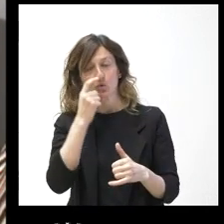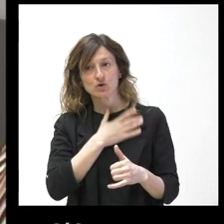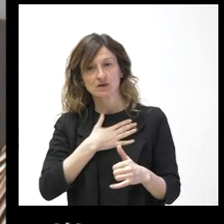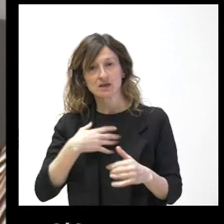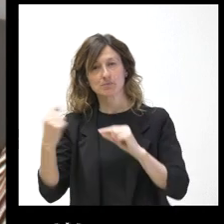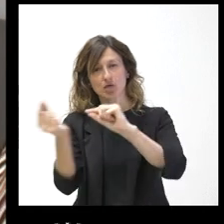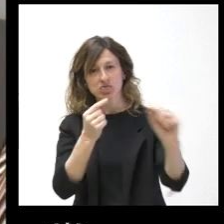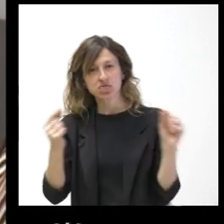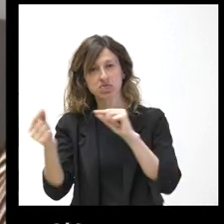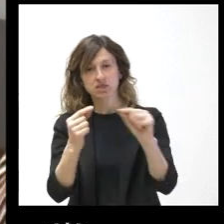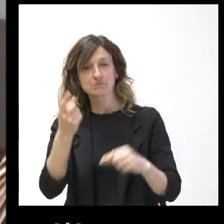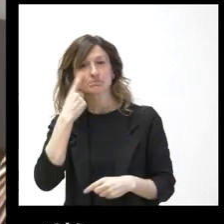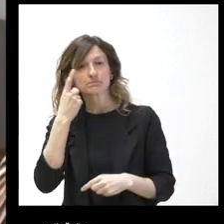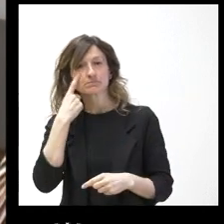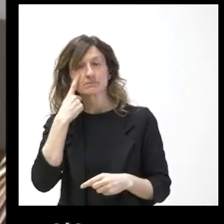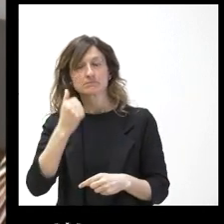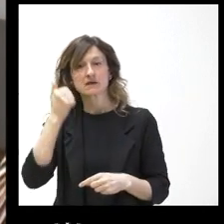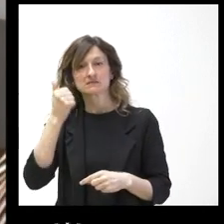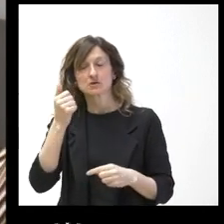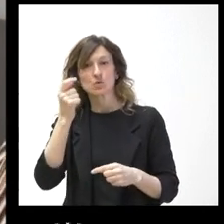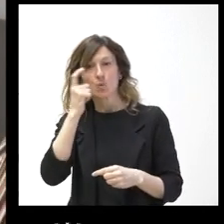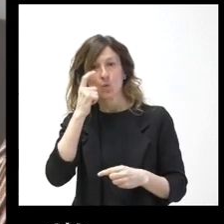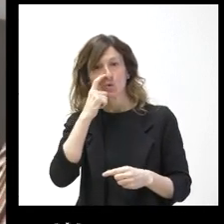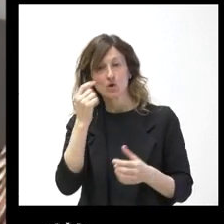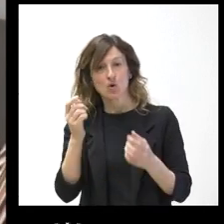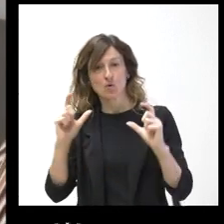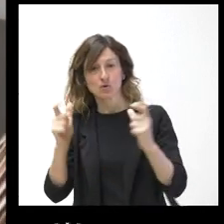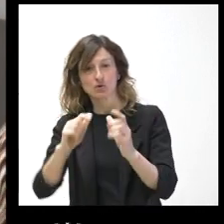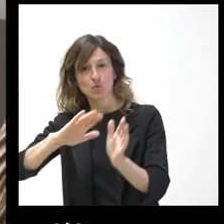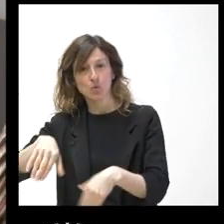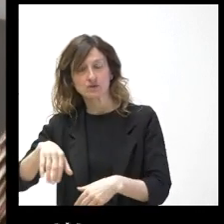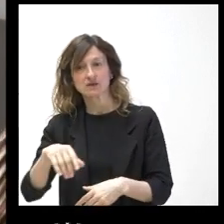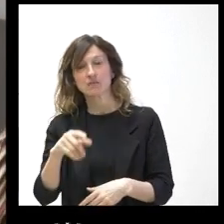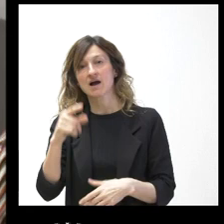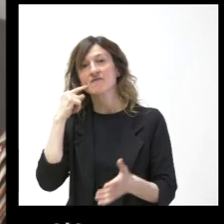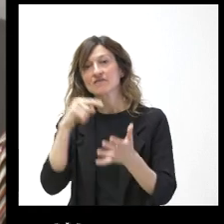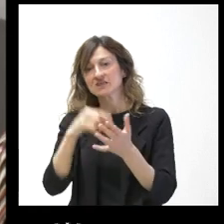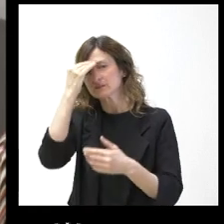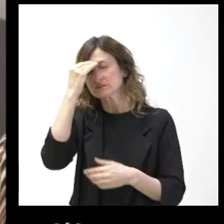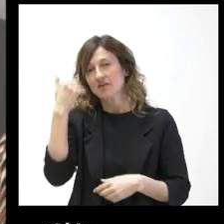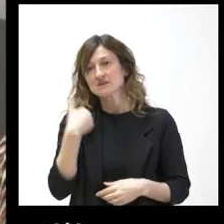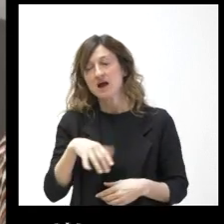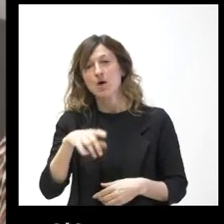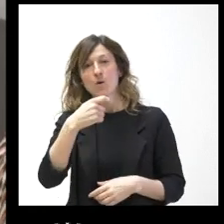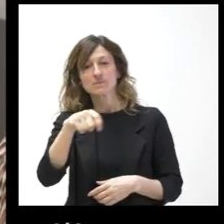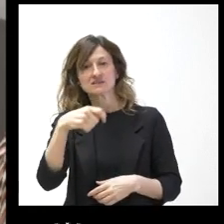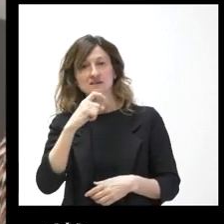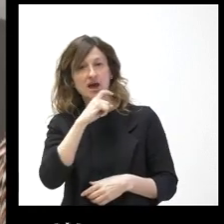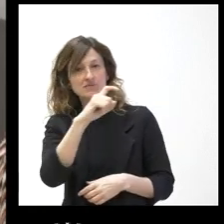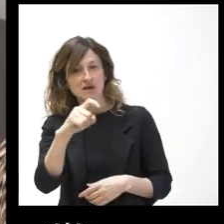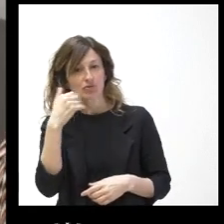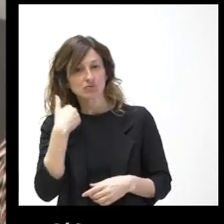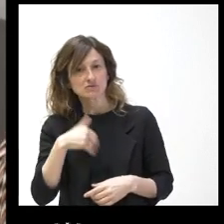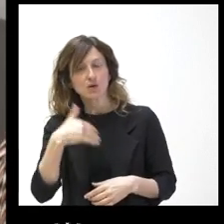debatir. No, no, no se celebra en el último pleno de junio. No sé si tienen pensado que sea en esa fecha o el presidente les ha trasladado su intención de que se